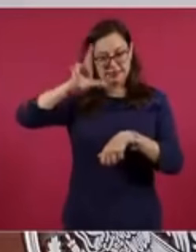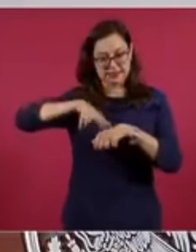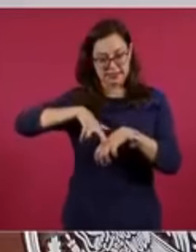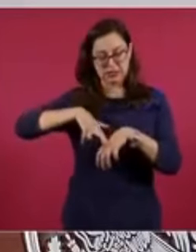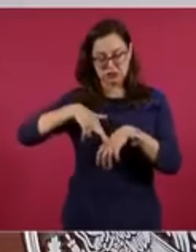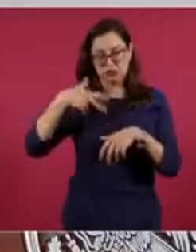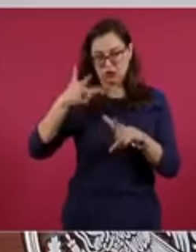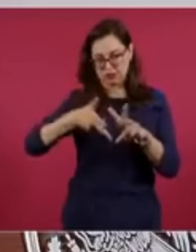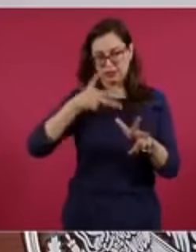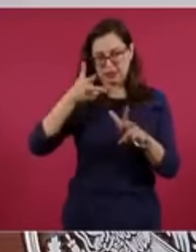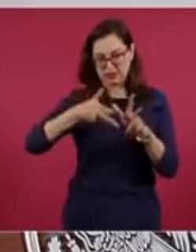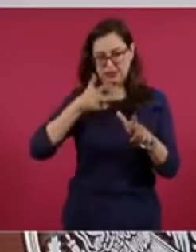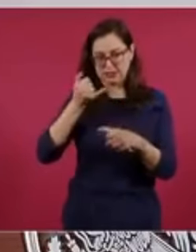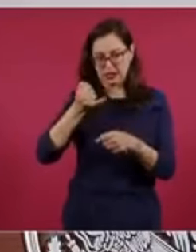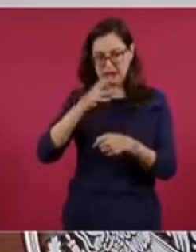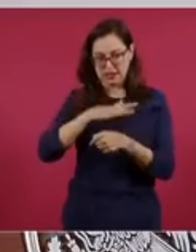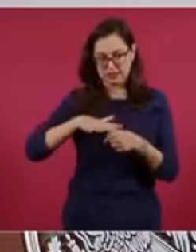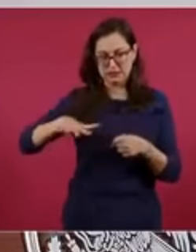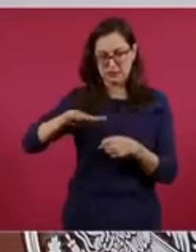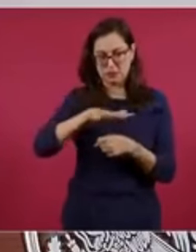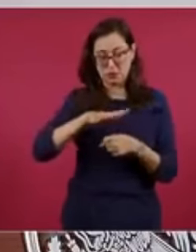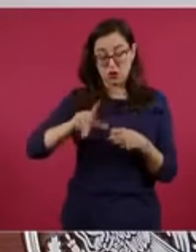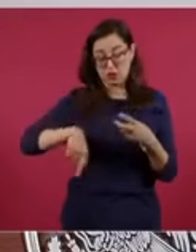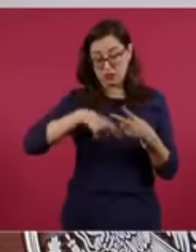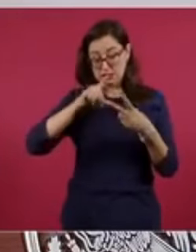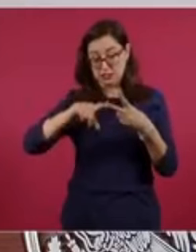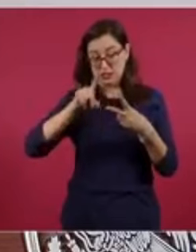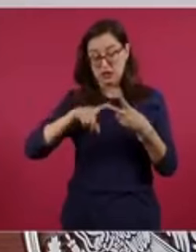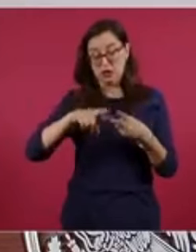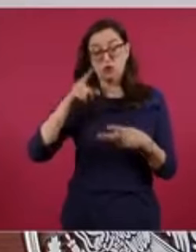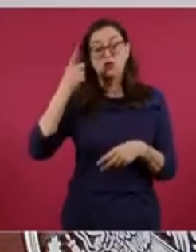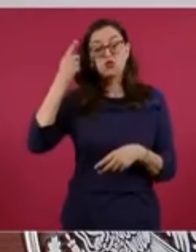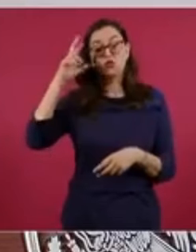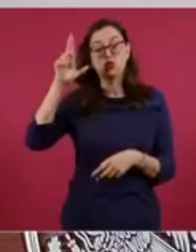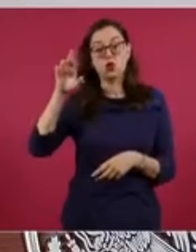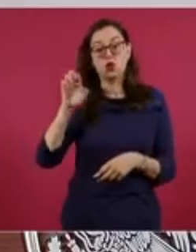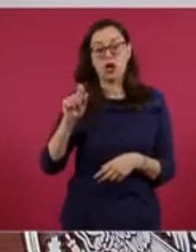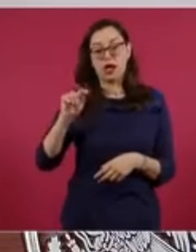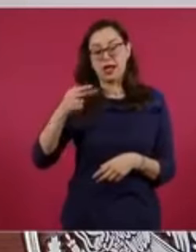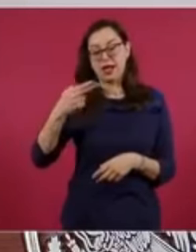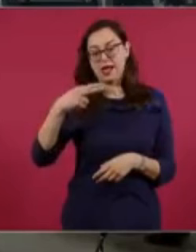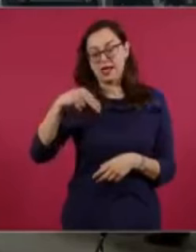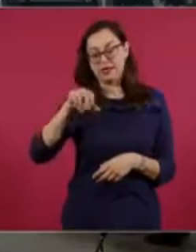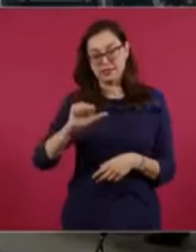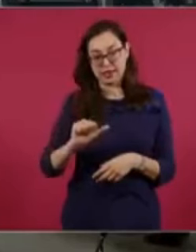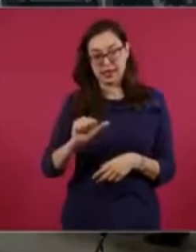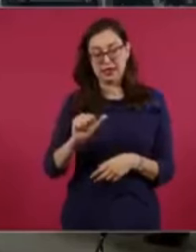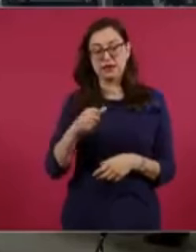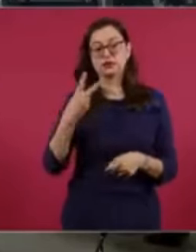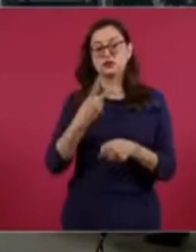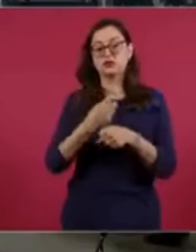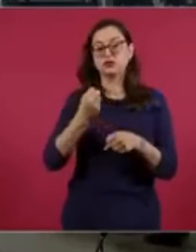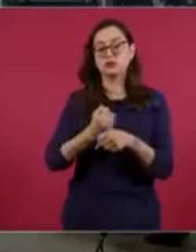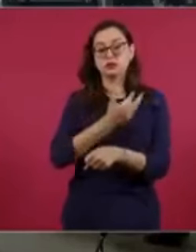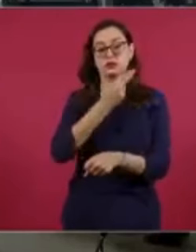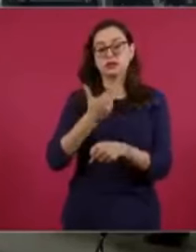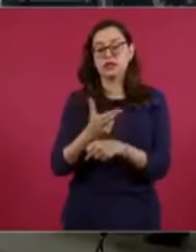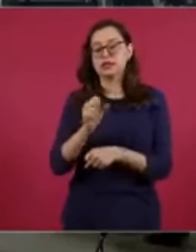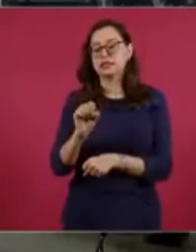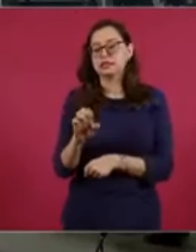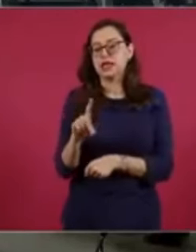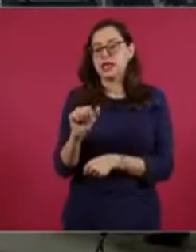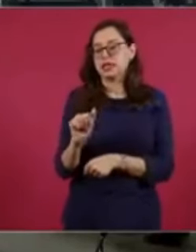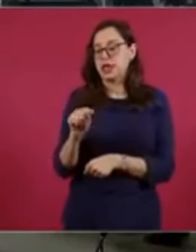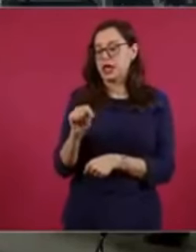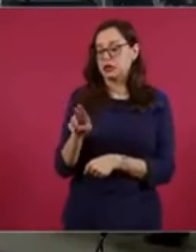Istmo de Tehuantepec, y posteriormente a la doctora Edna, que es la subsecretaria de Ordenamiento